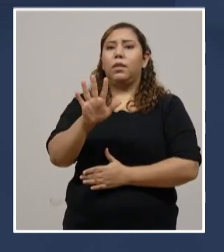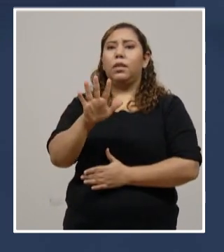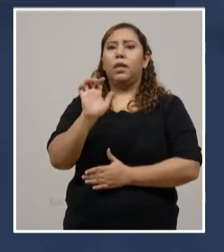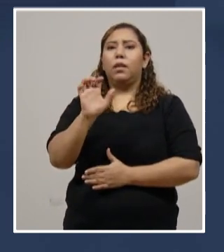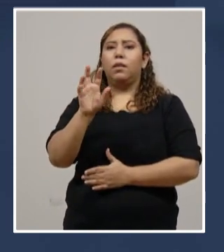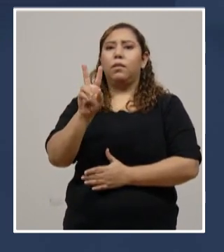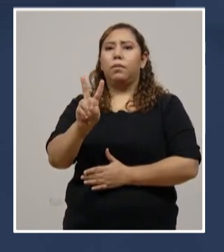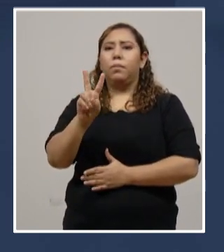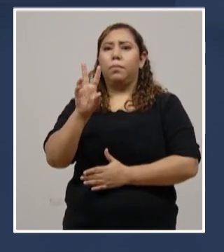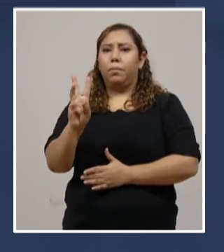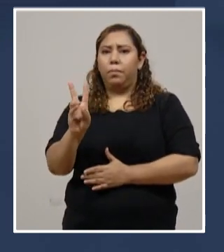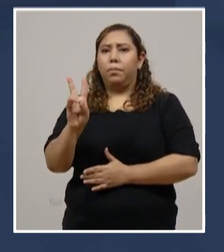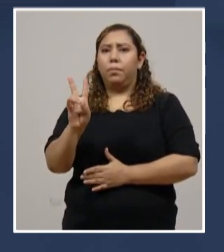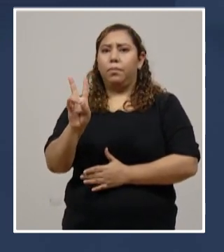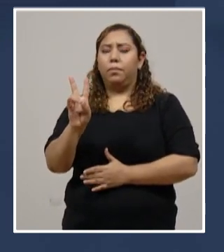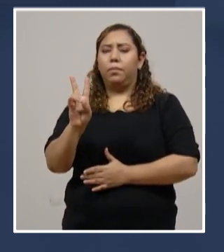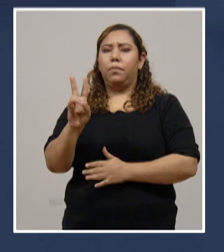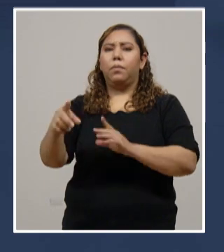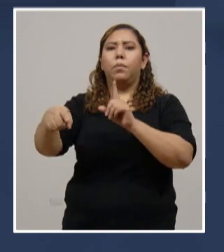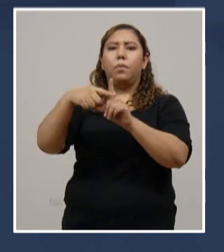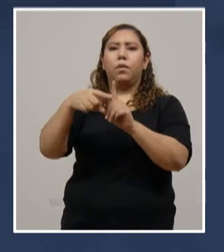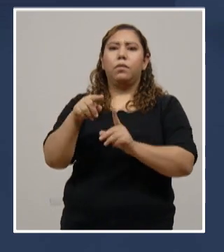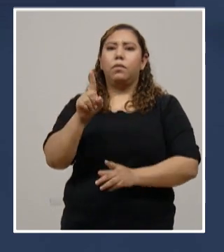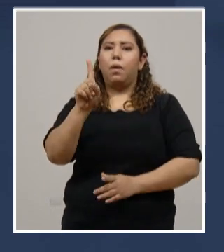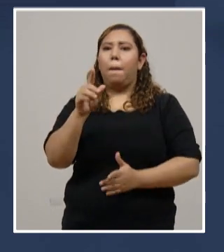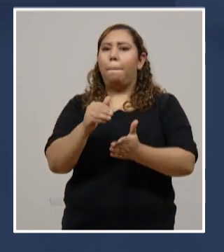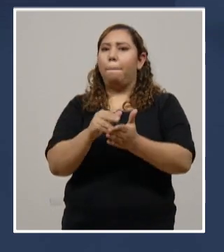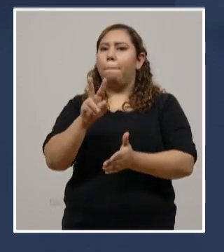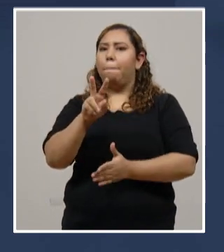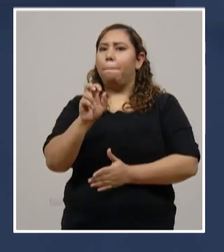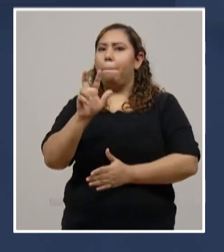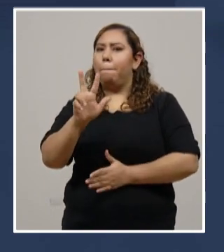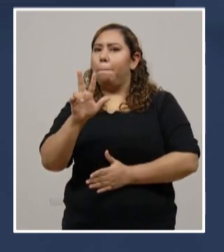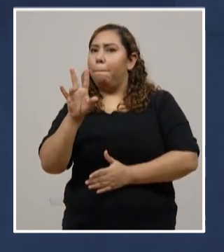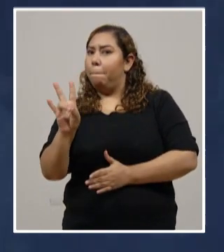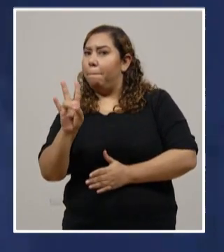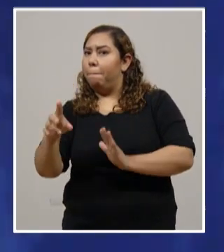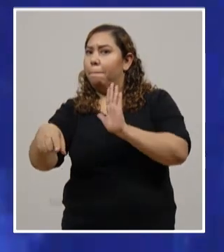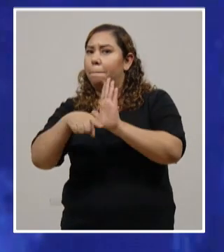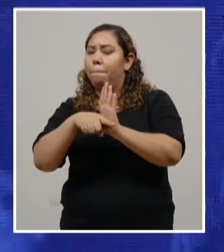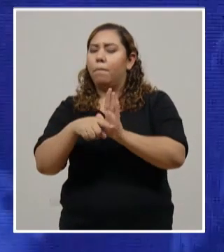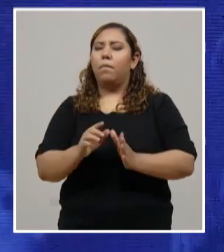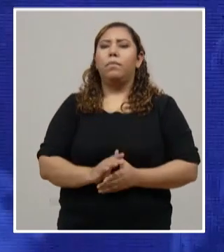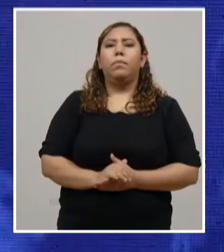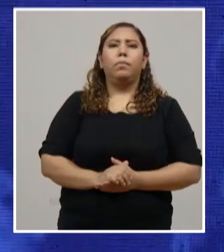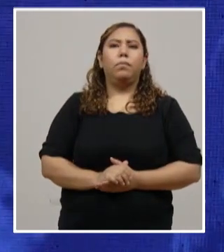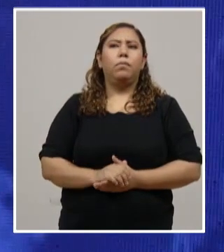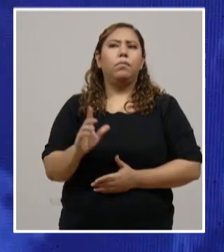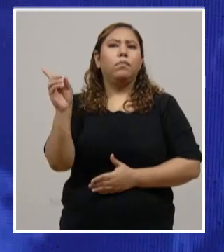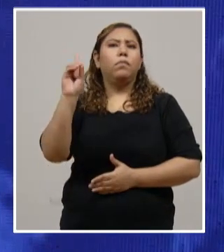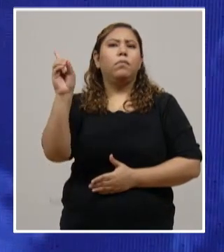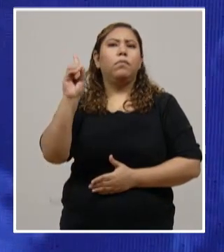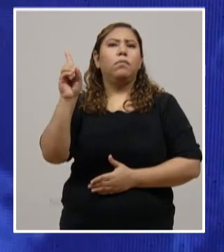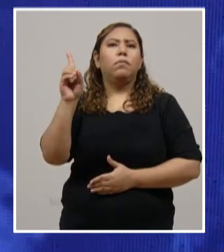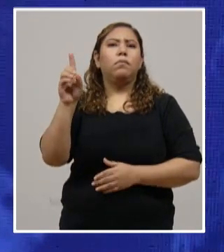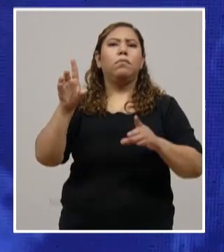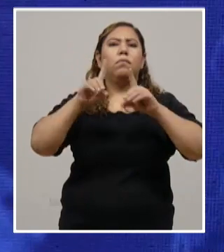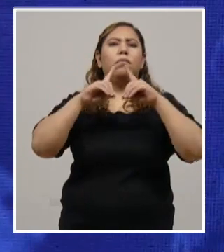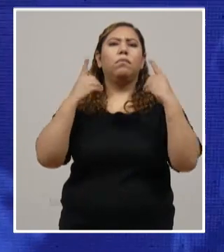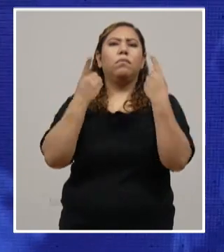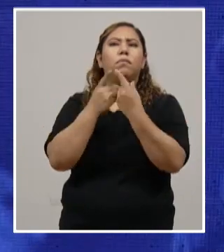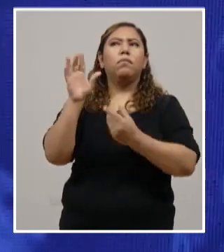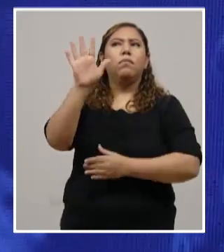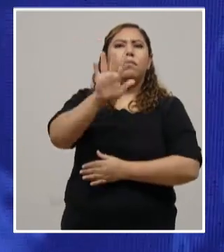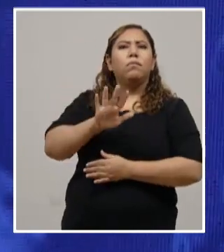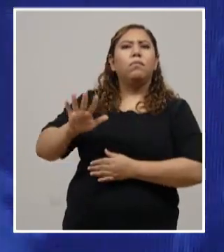han resultado positivas y 1,237 negativas. ¿Cuál es el origen de las personas que lamentablemente han